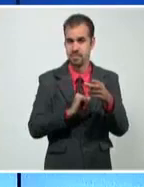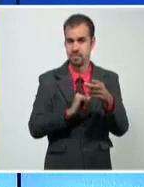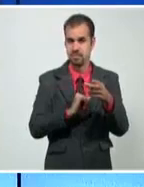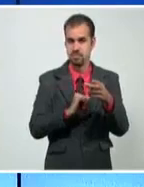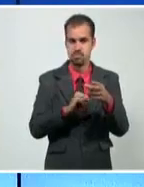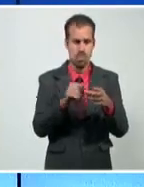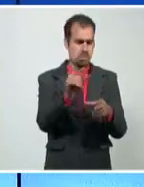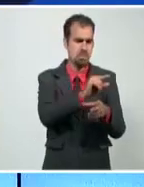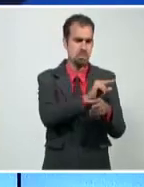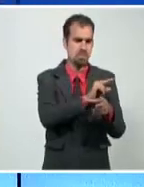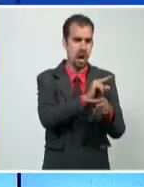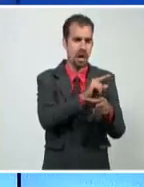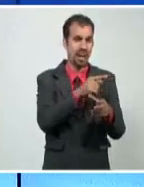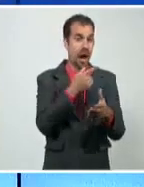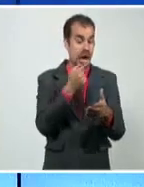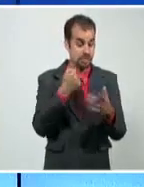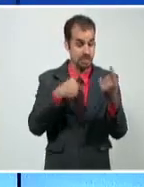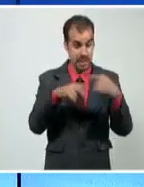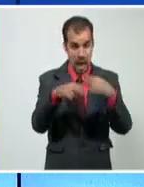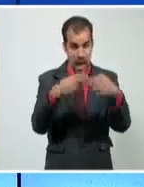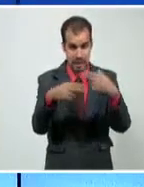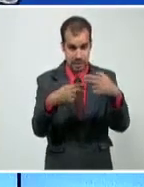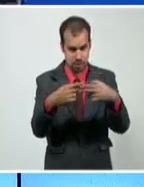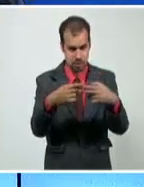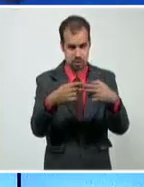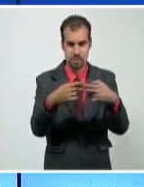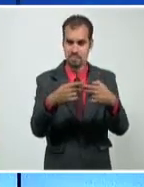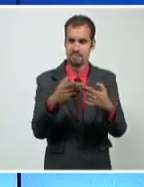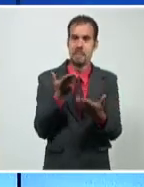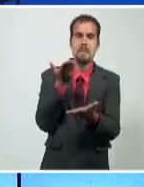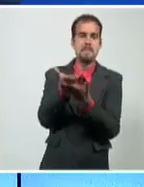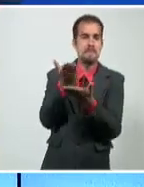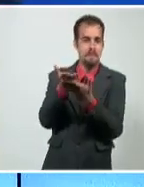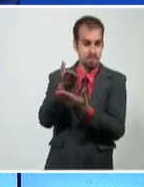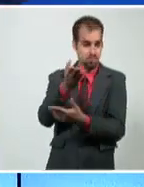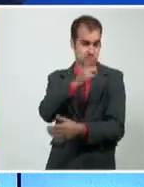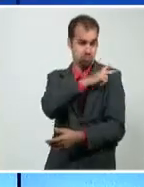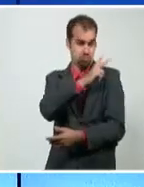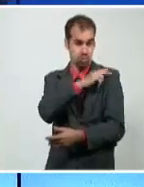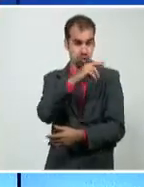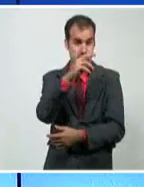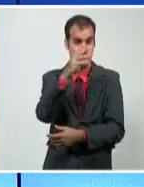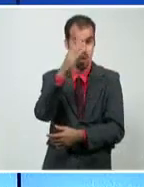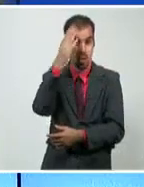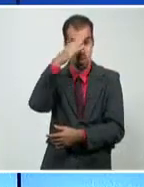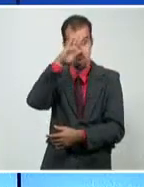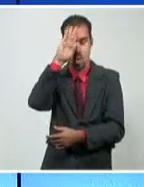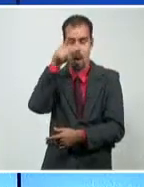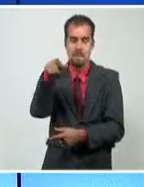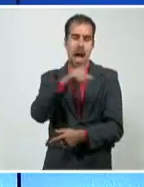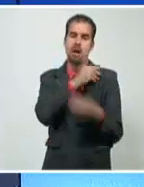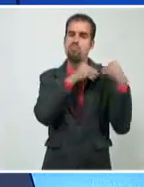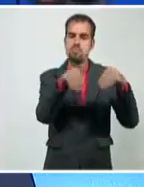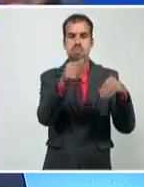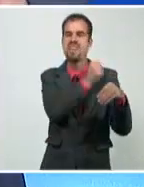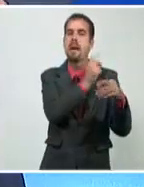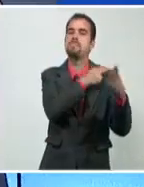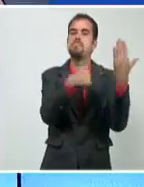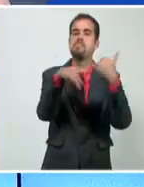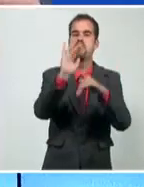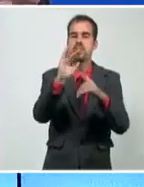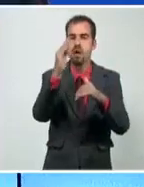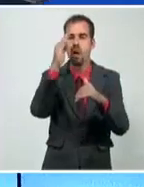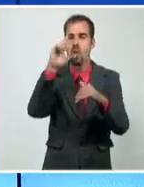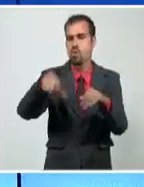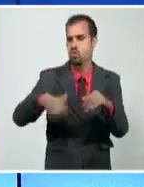una solicitud, esto es otra cosa, una solicitud a las autoridades cubanas para la dimisión del Ministro de Cultura. Dialogan entre ellos,